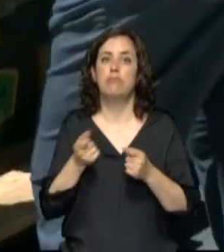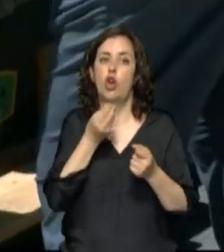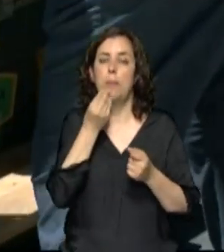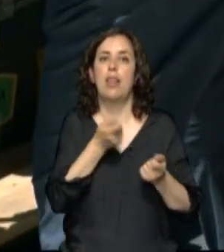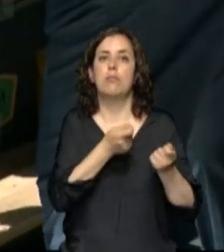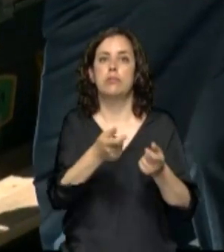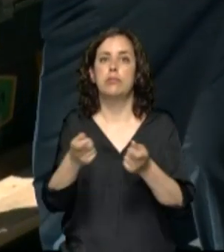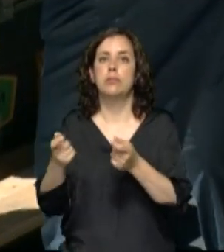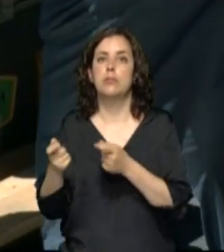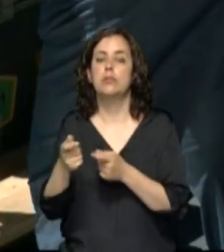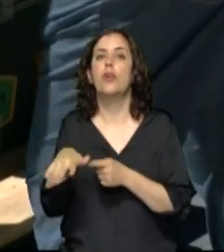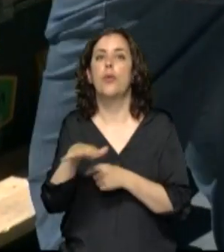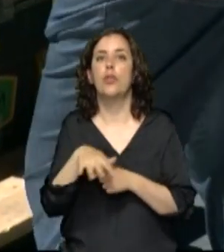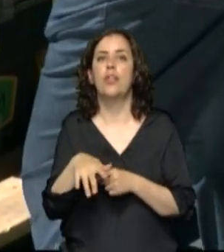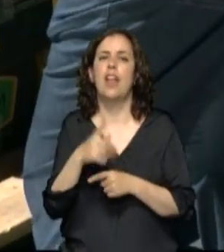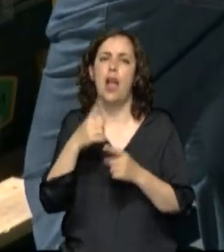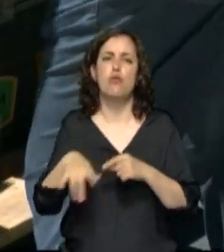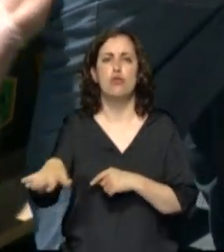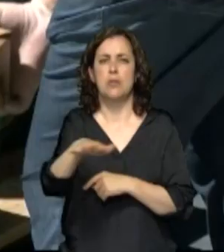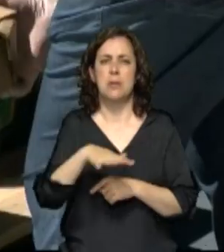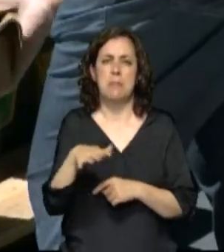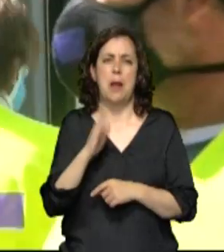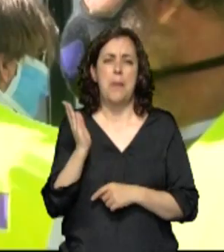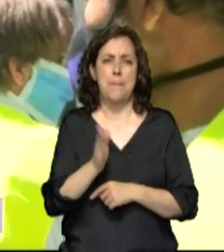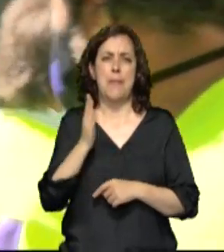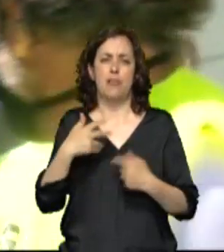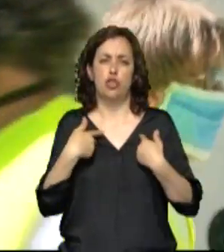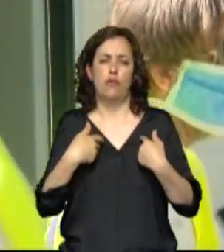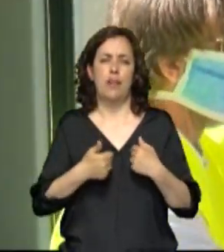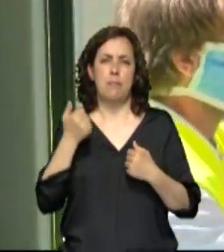a algunos de los barrios más castigados por esta crisis del coronavirus.